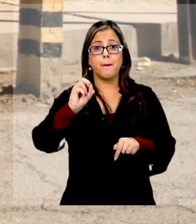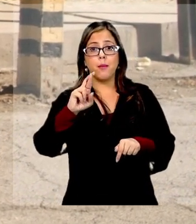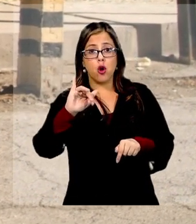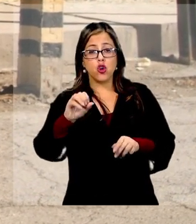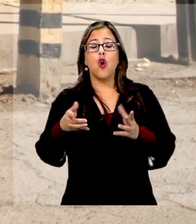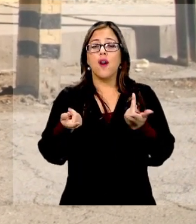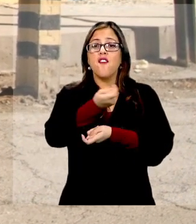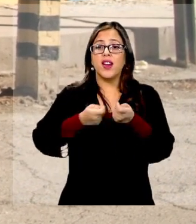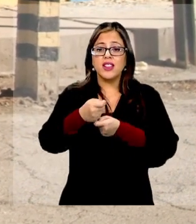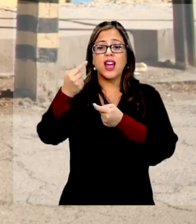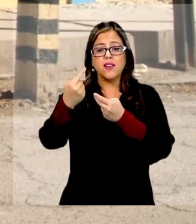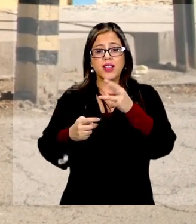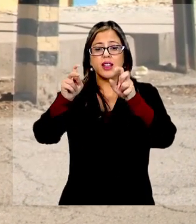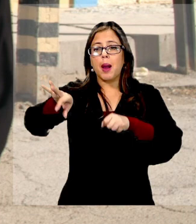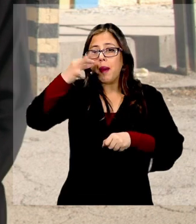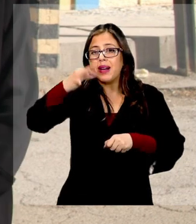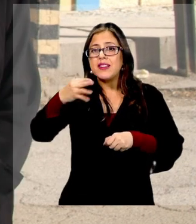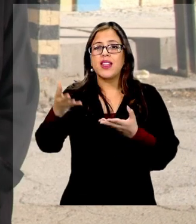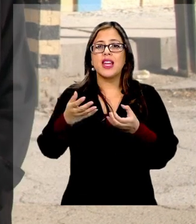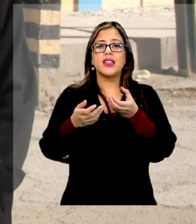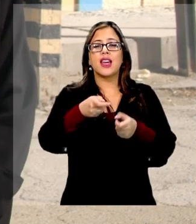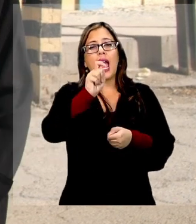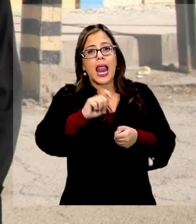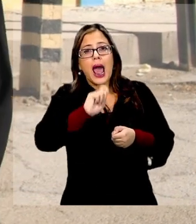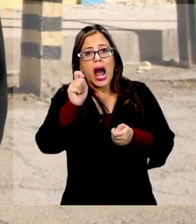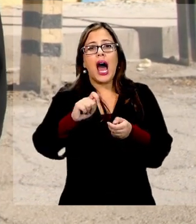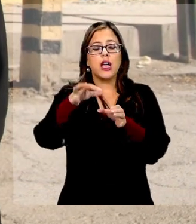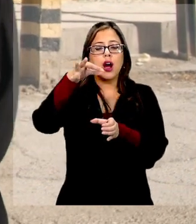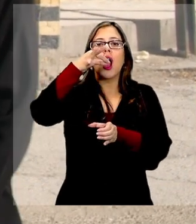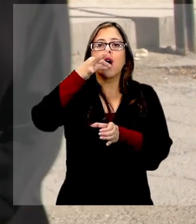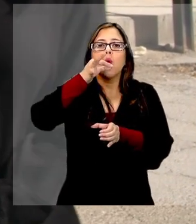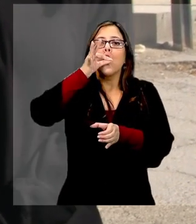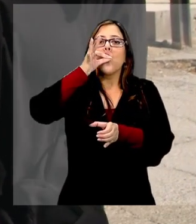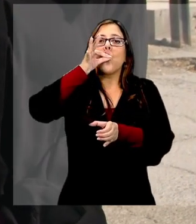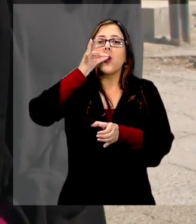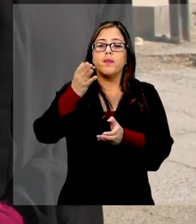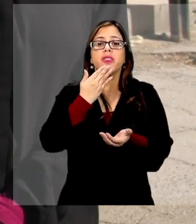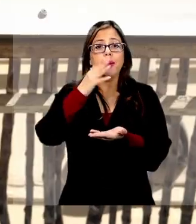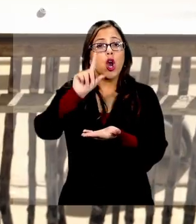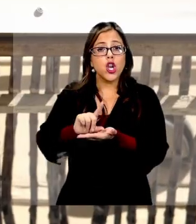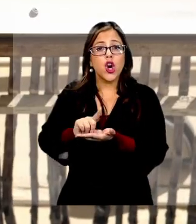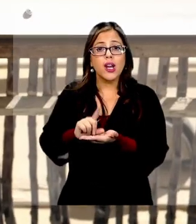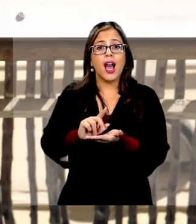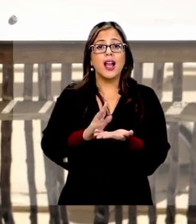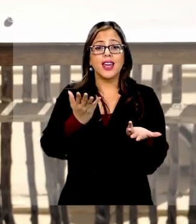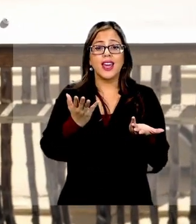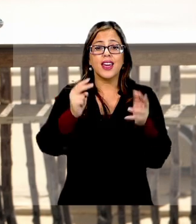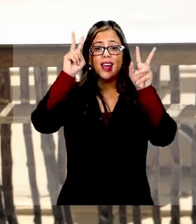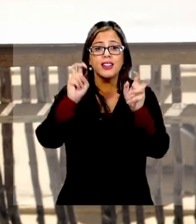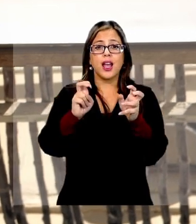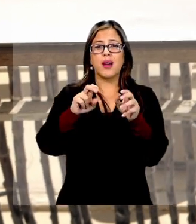también eran muy populares sus papas fritas, unos granizados, helados, y tenían un local, como el típico